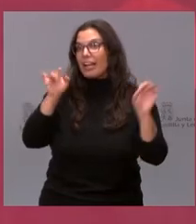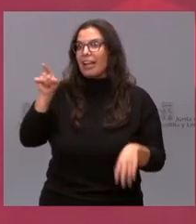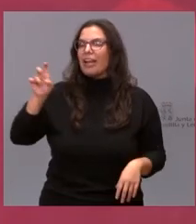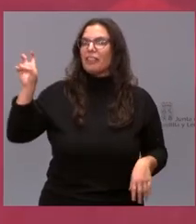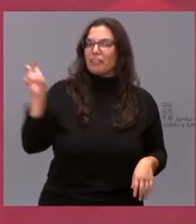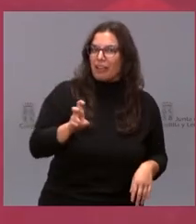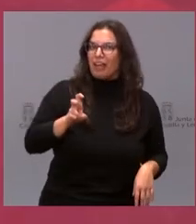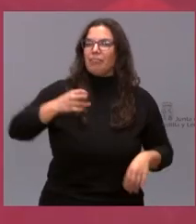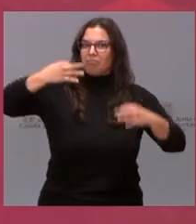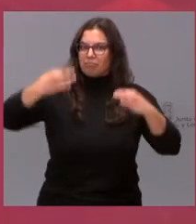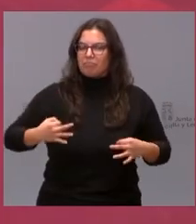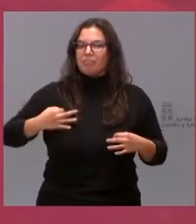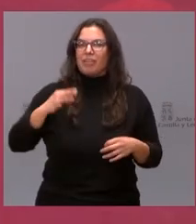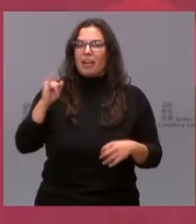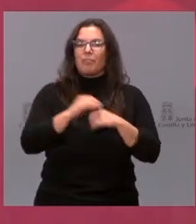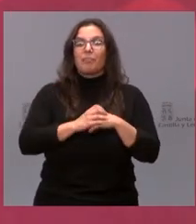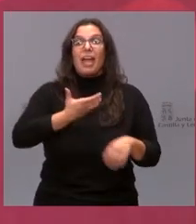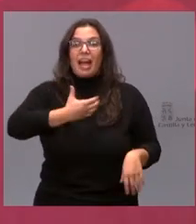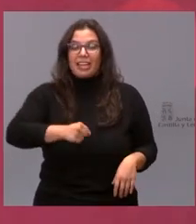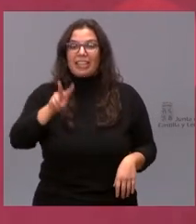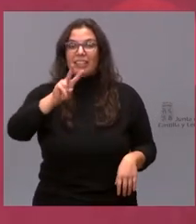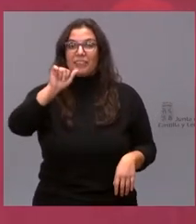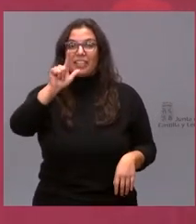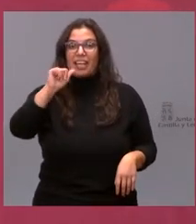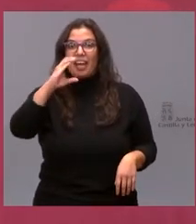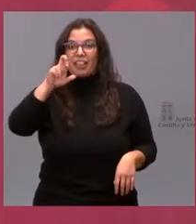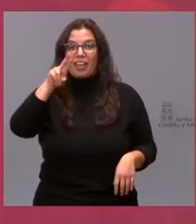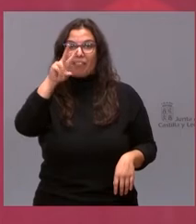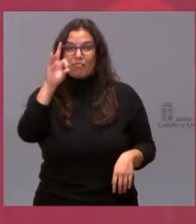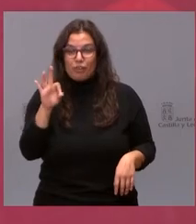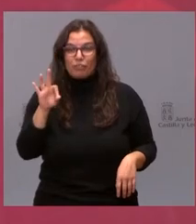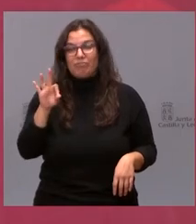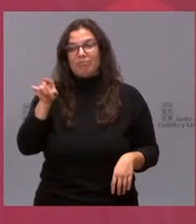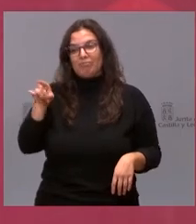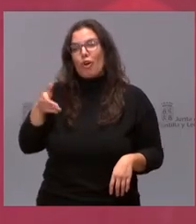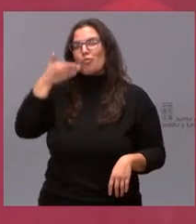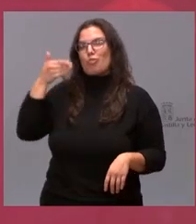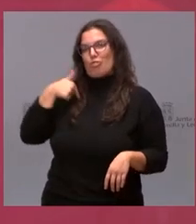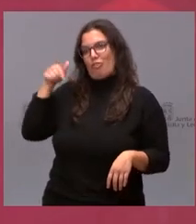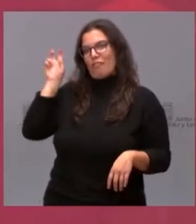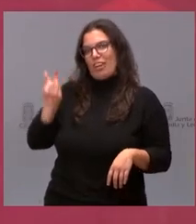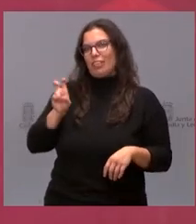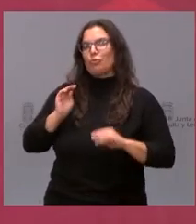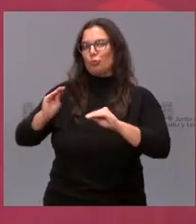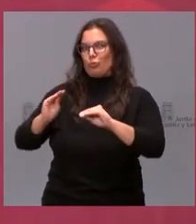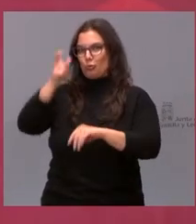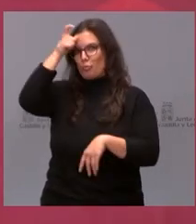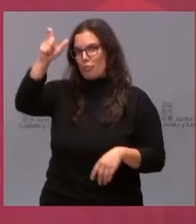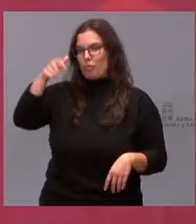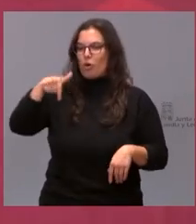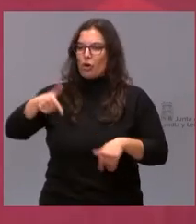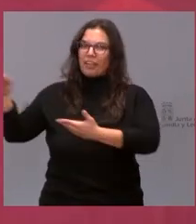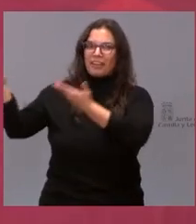persona, lo tenemos aquí, alcalde de Villaciervos, Esteban, orgulloso de estar aquí hoy en tu pueblo, recibir hoy aquí